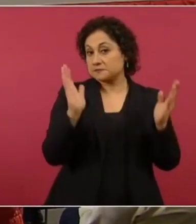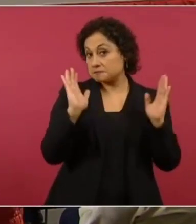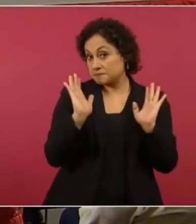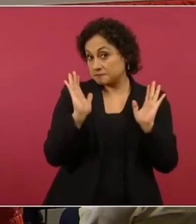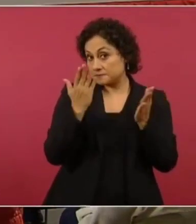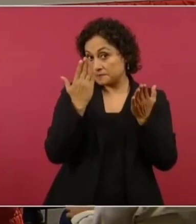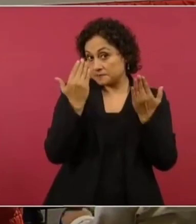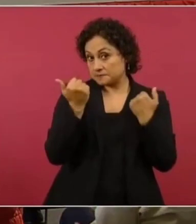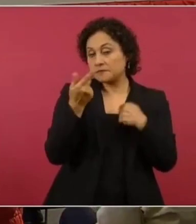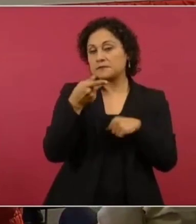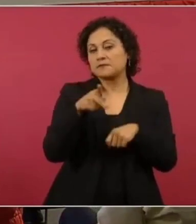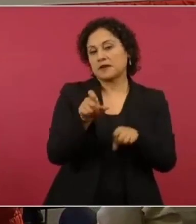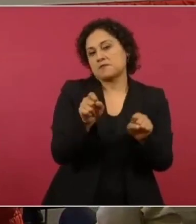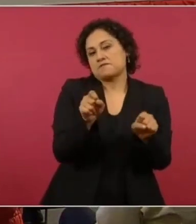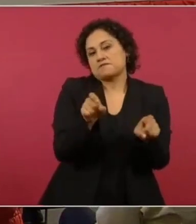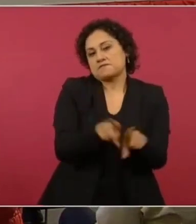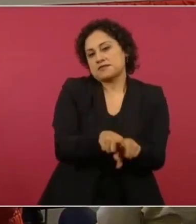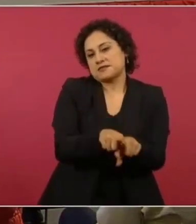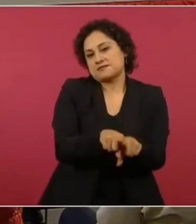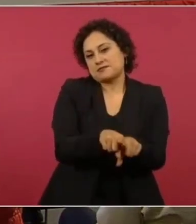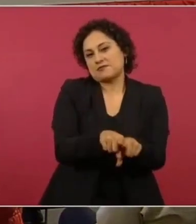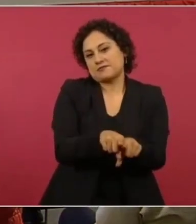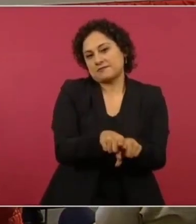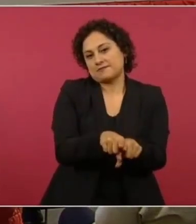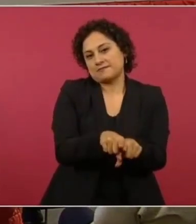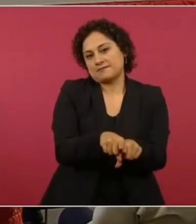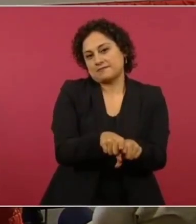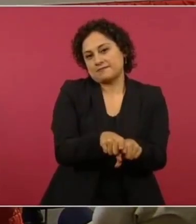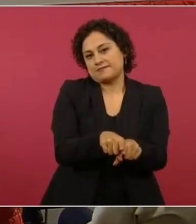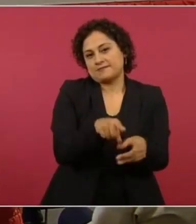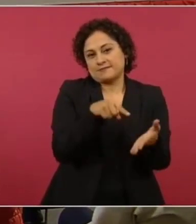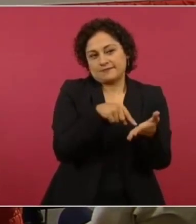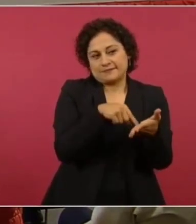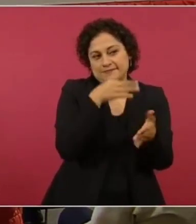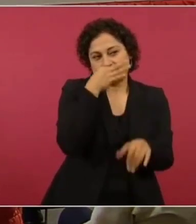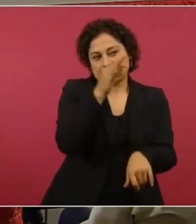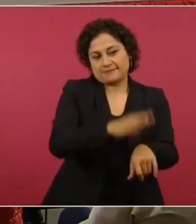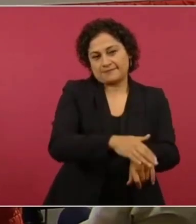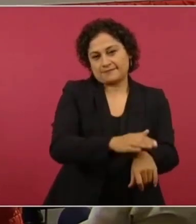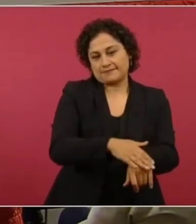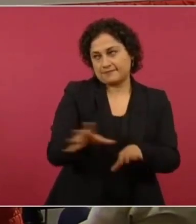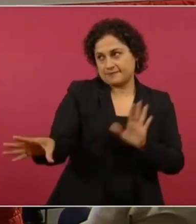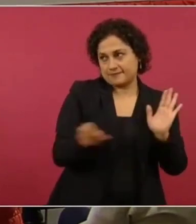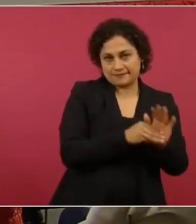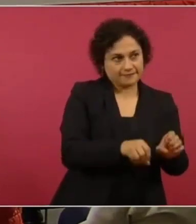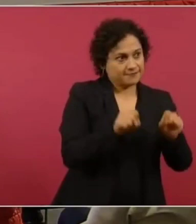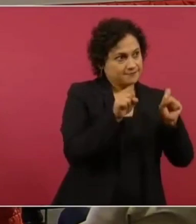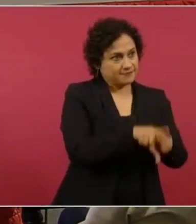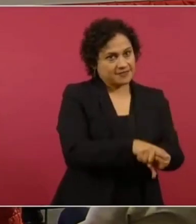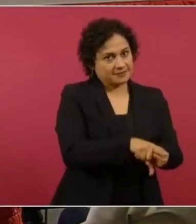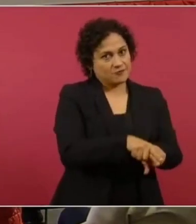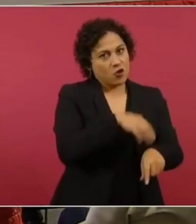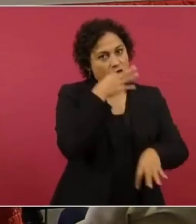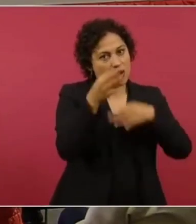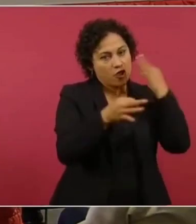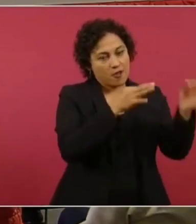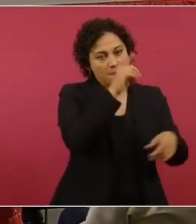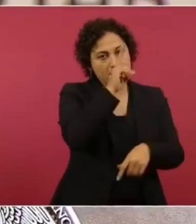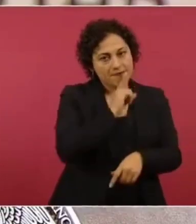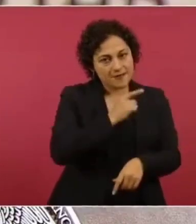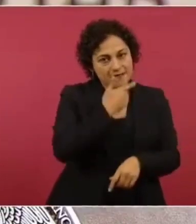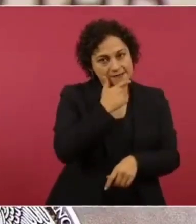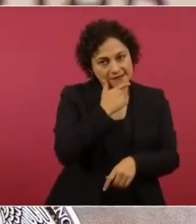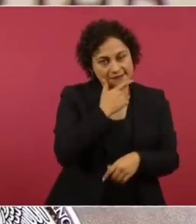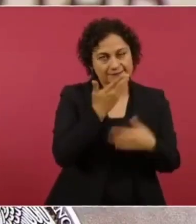también advirtió que esto estaba pasando. También hubo notas en medios de comunicación